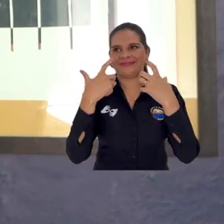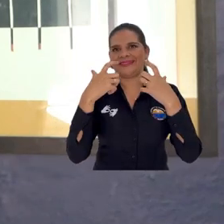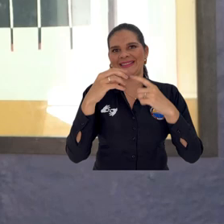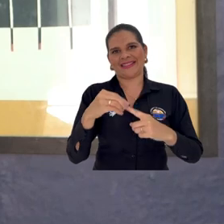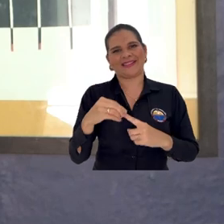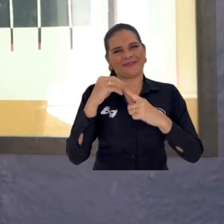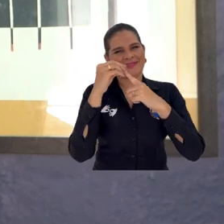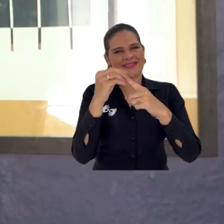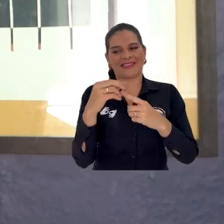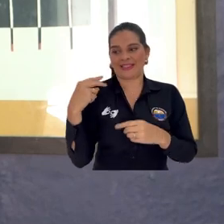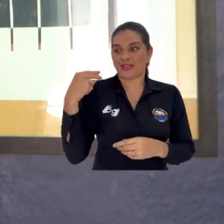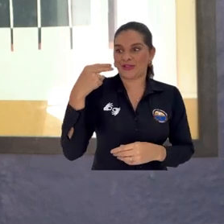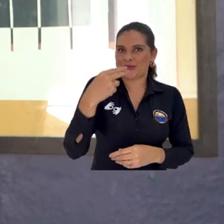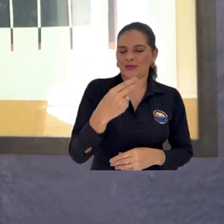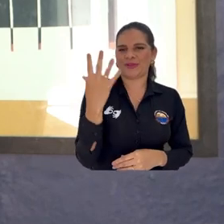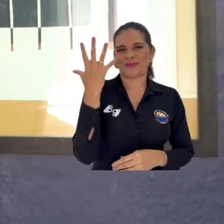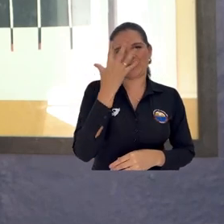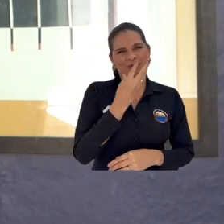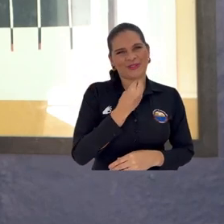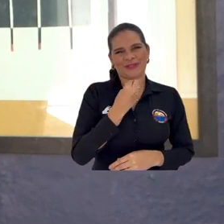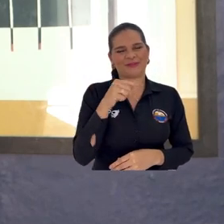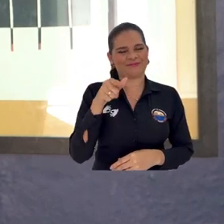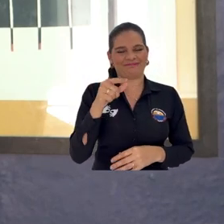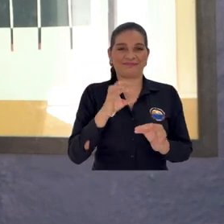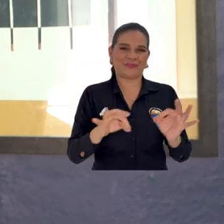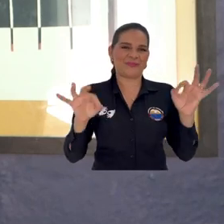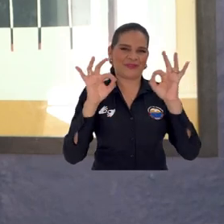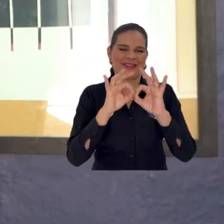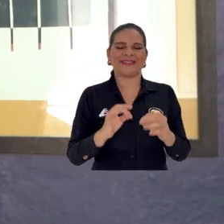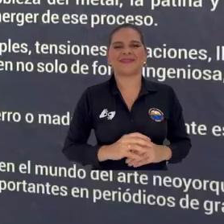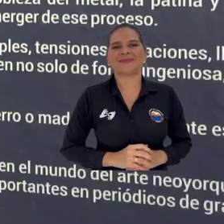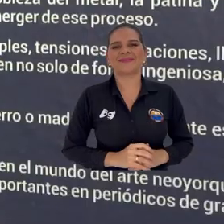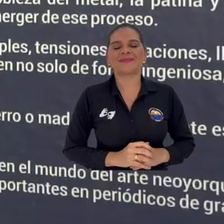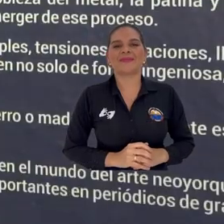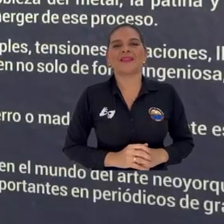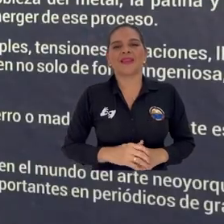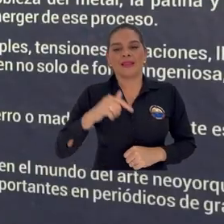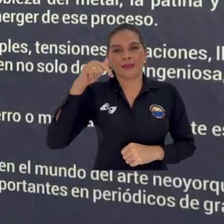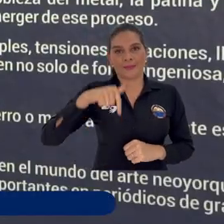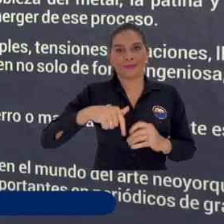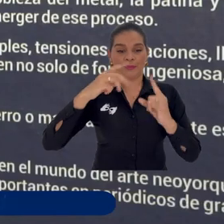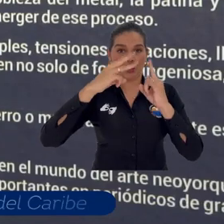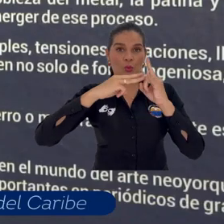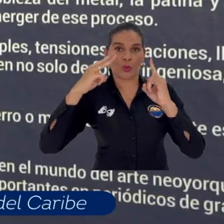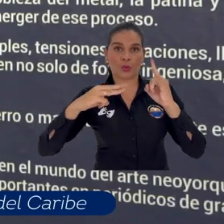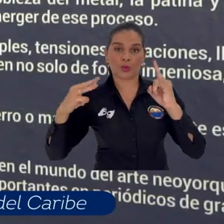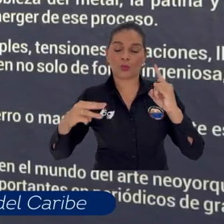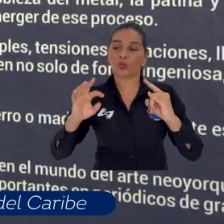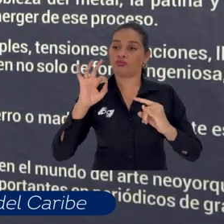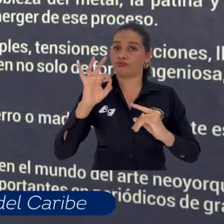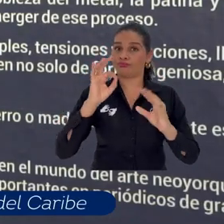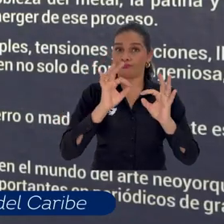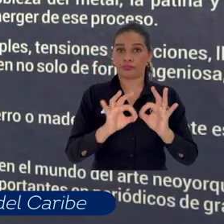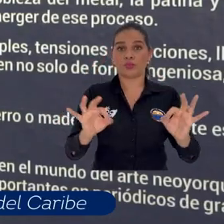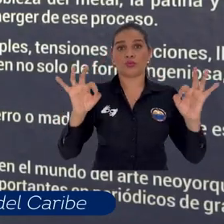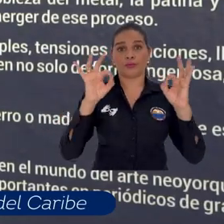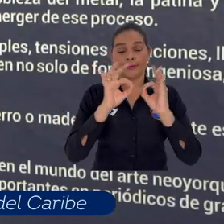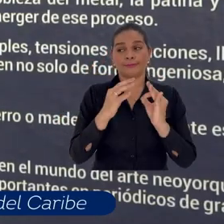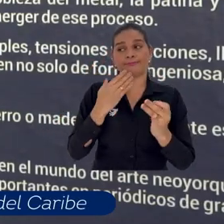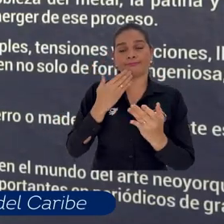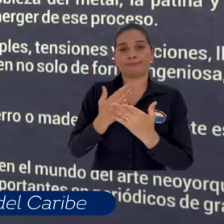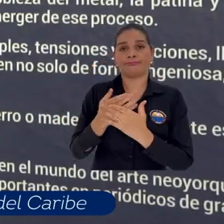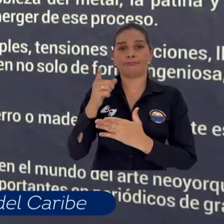significado y tan lleno de historia, pues es bastante significativo. La Universidad de Magdalena ha jugado un papel muy importante